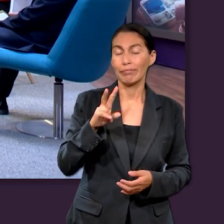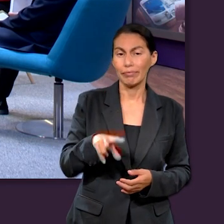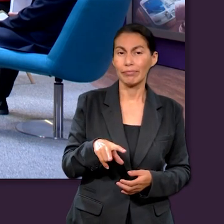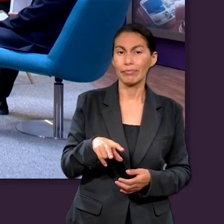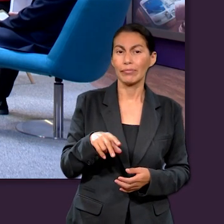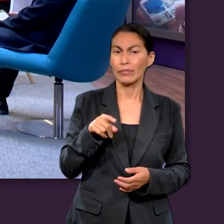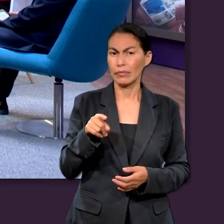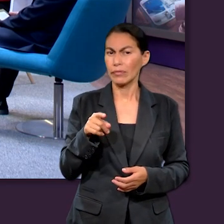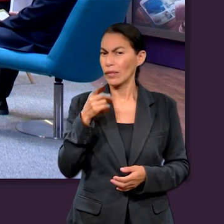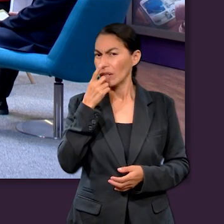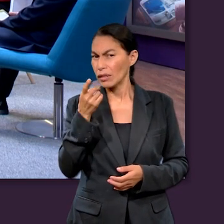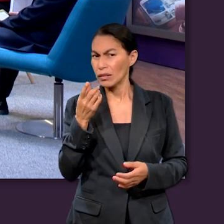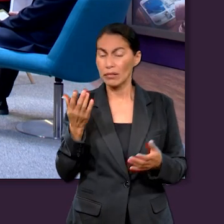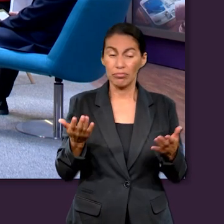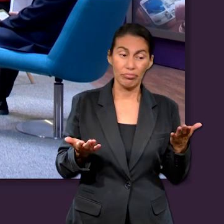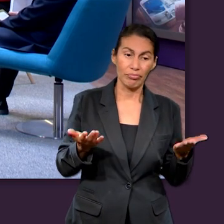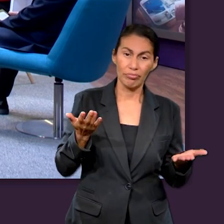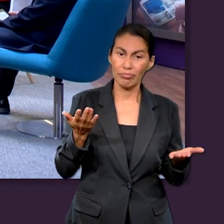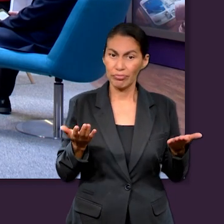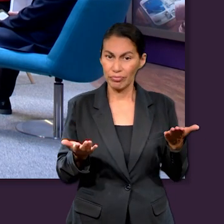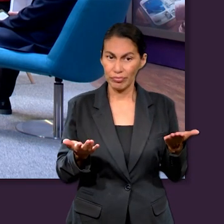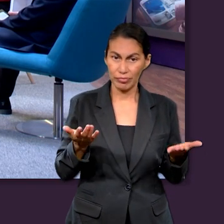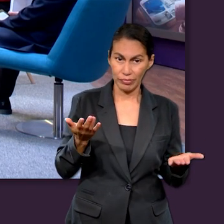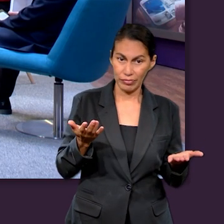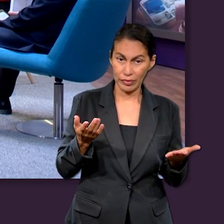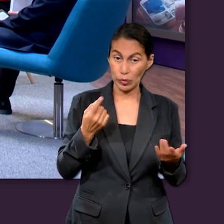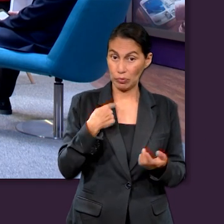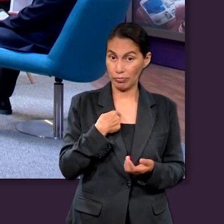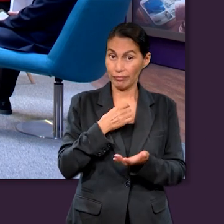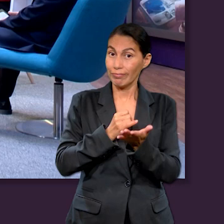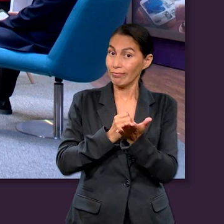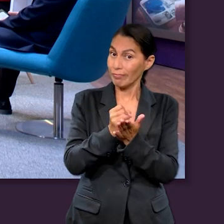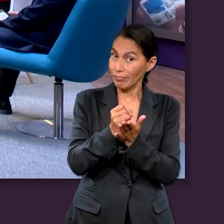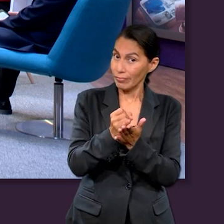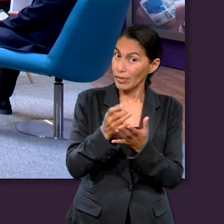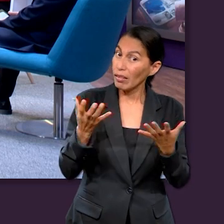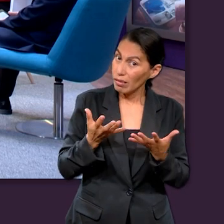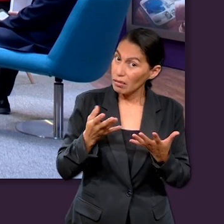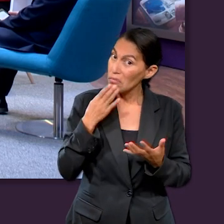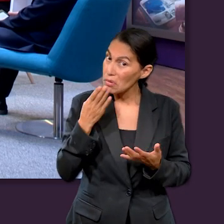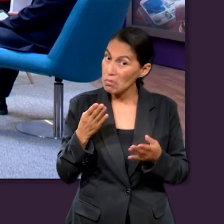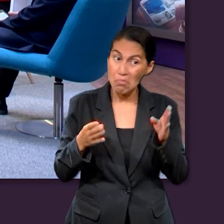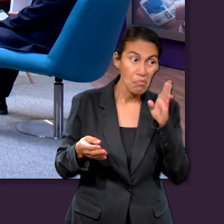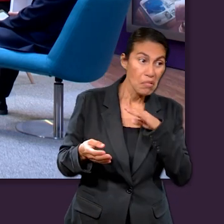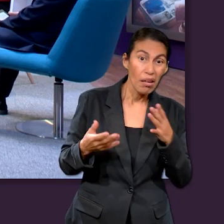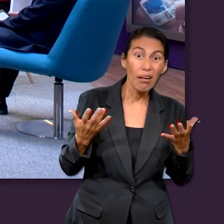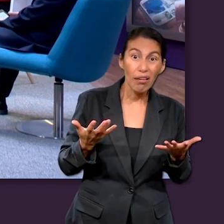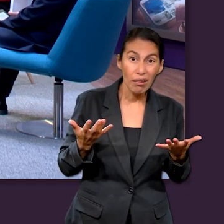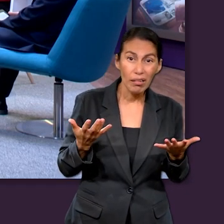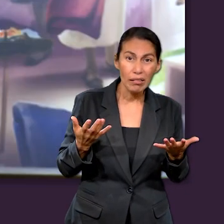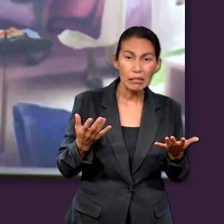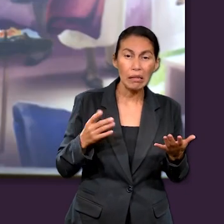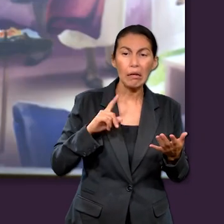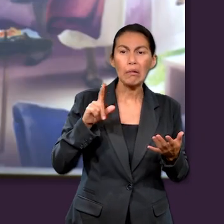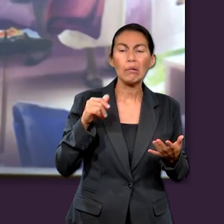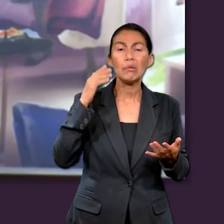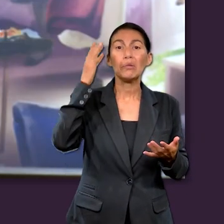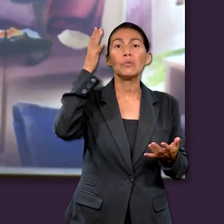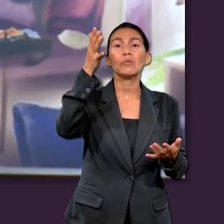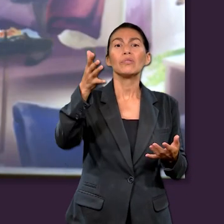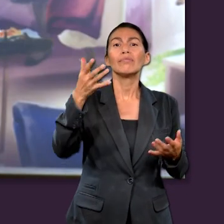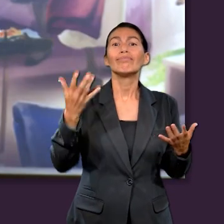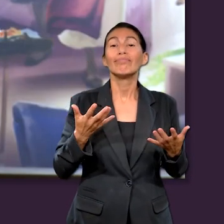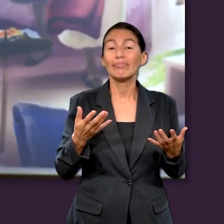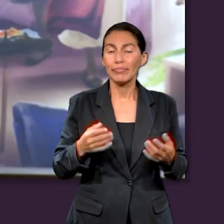se hace una comparación entre las decisiones que tomamos y lo que pueden llevar a la